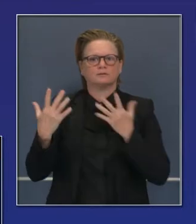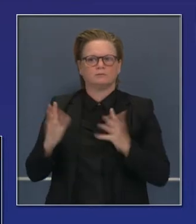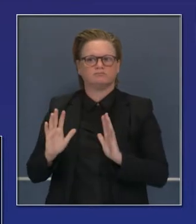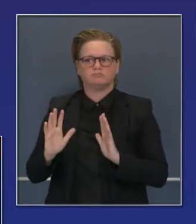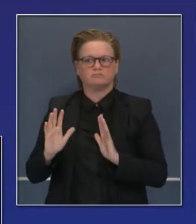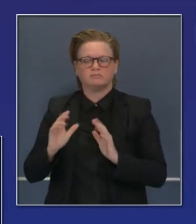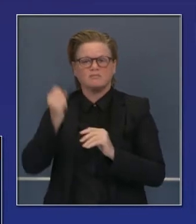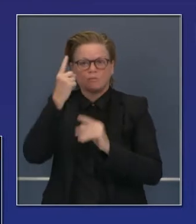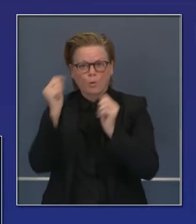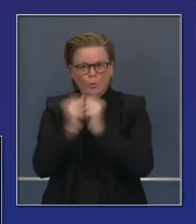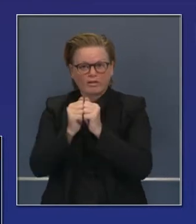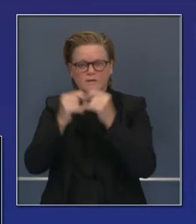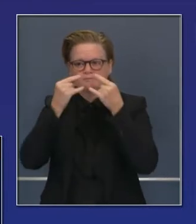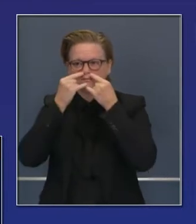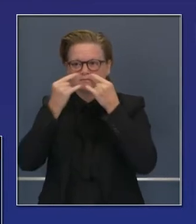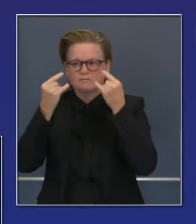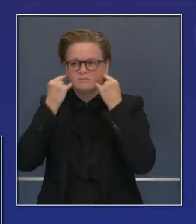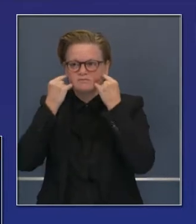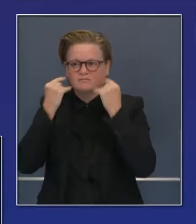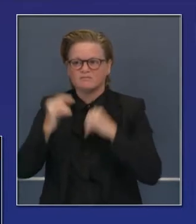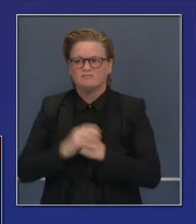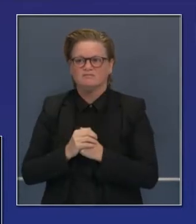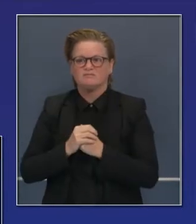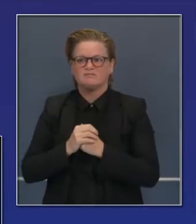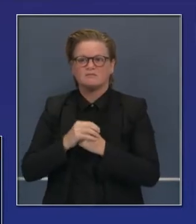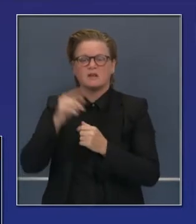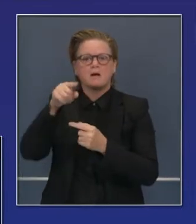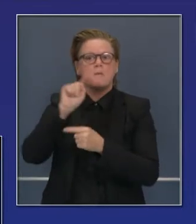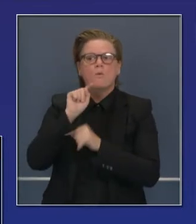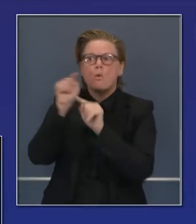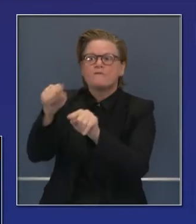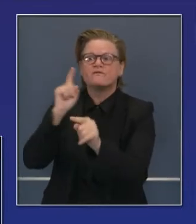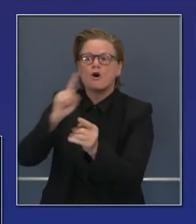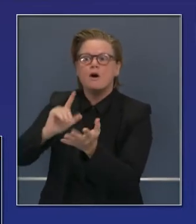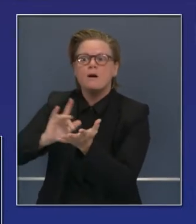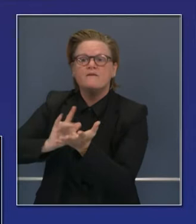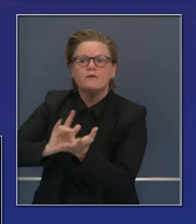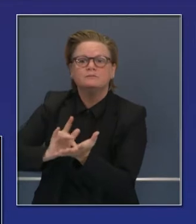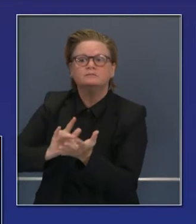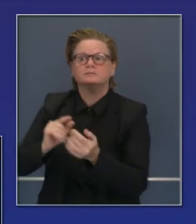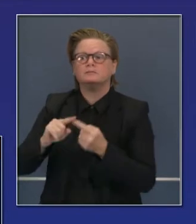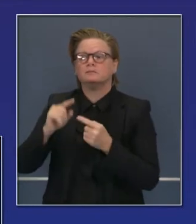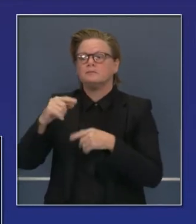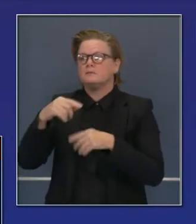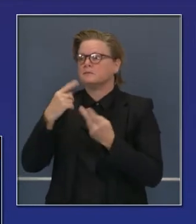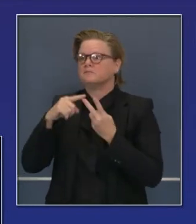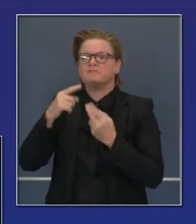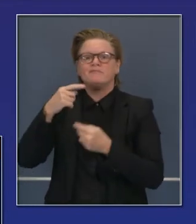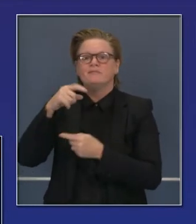Y sobre todo lo más importante, la intervención no farmacéutica, el uso de la mascarilla.